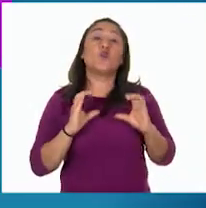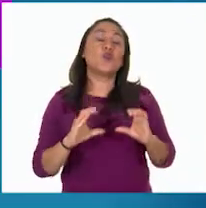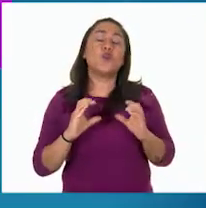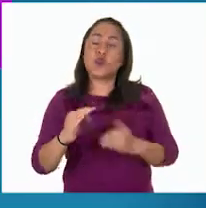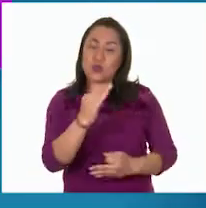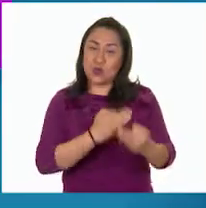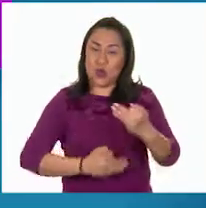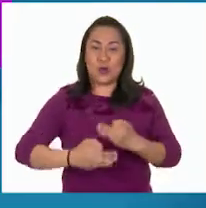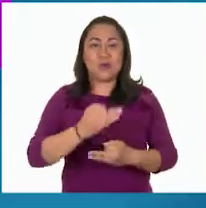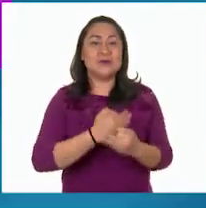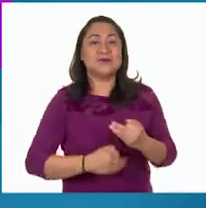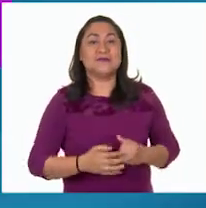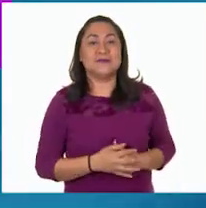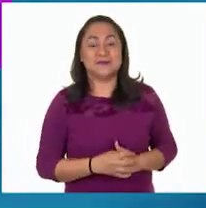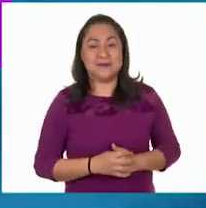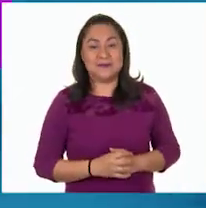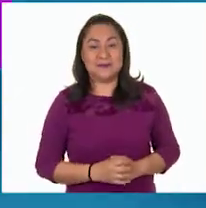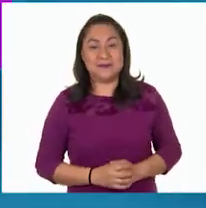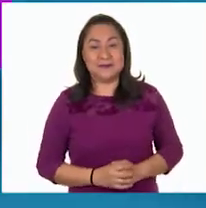unos a los otros.